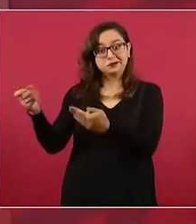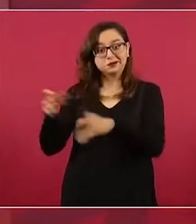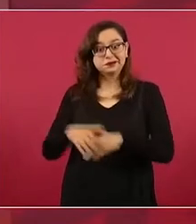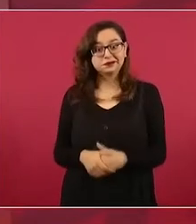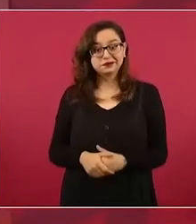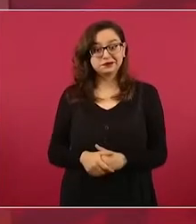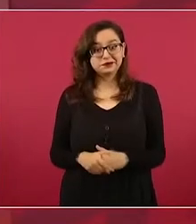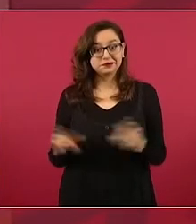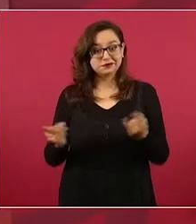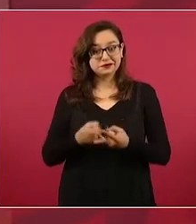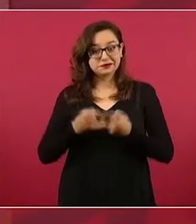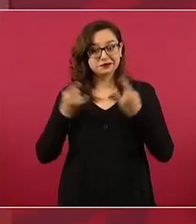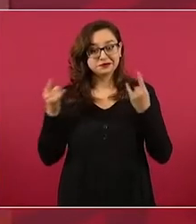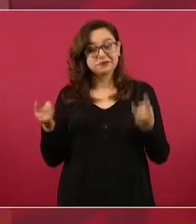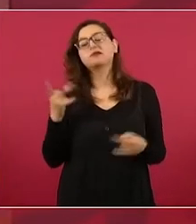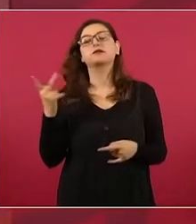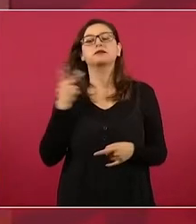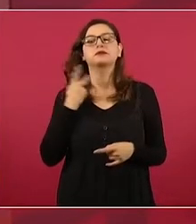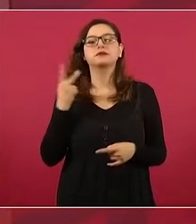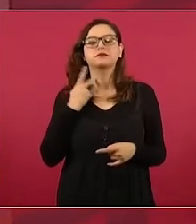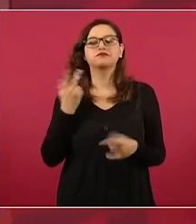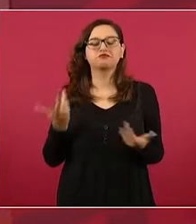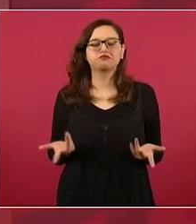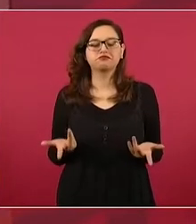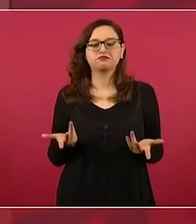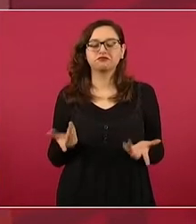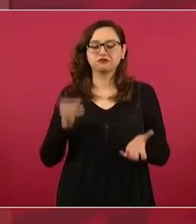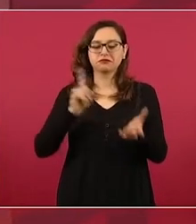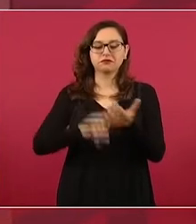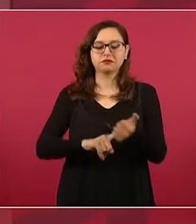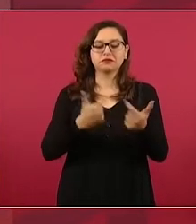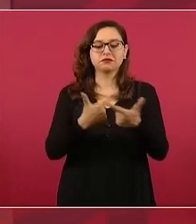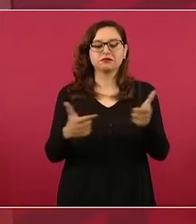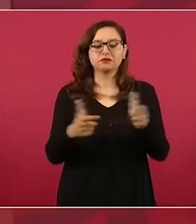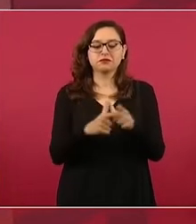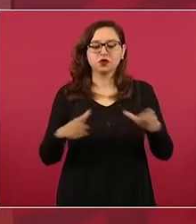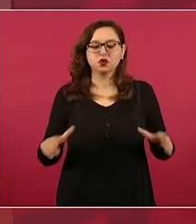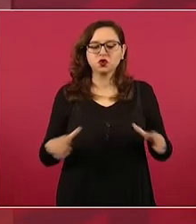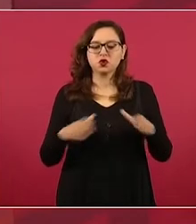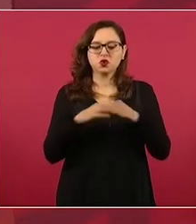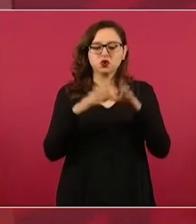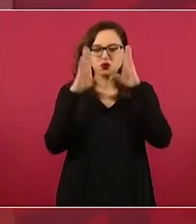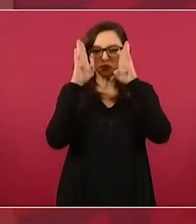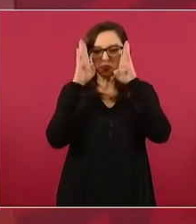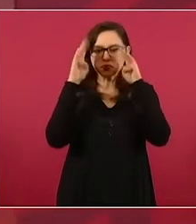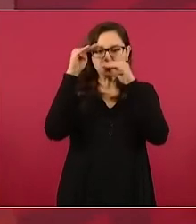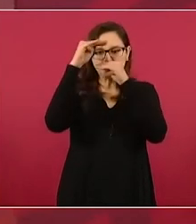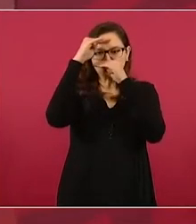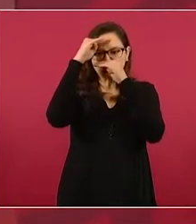conservadores, racistas,